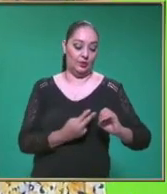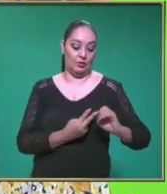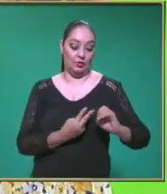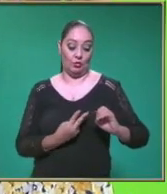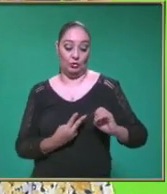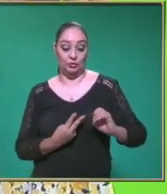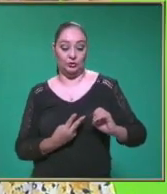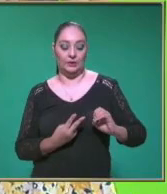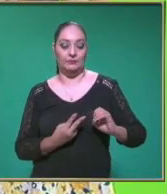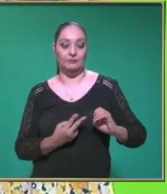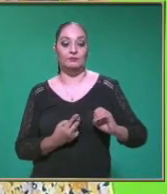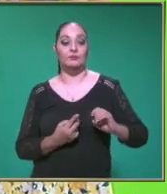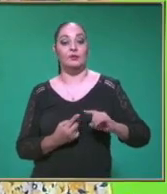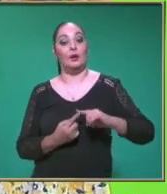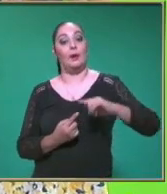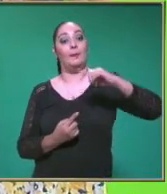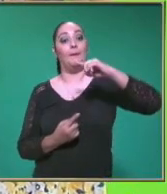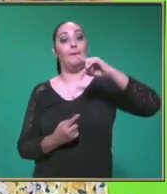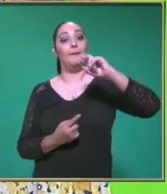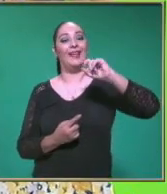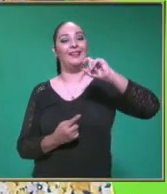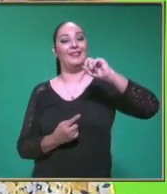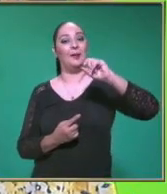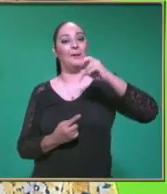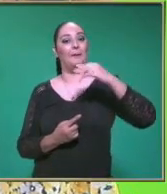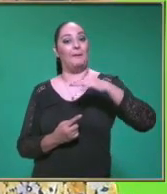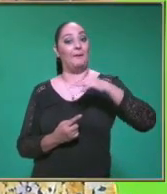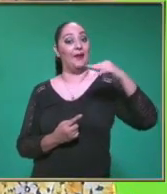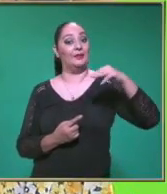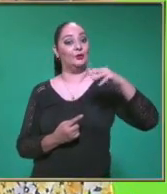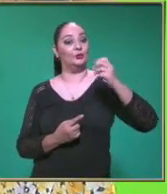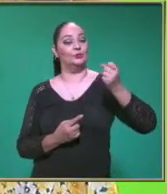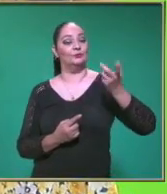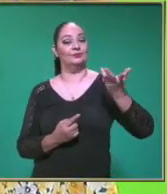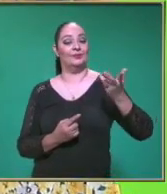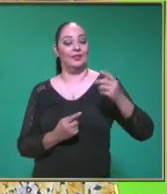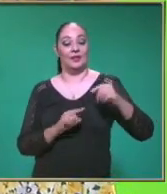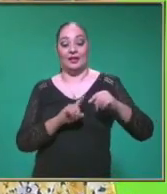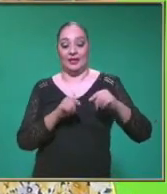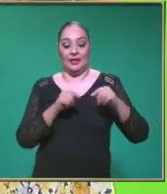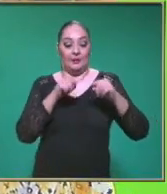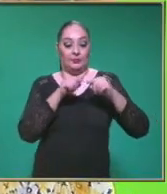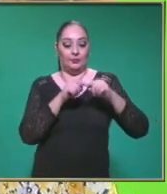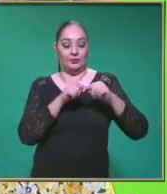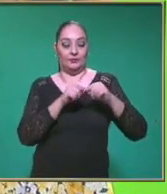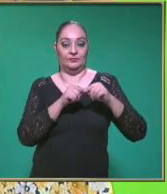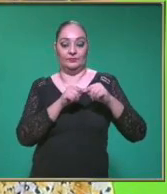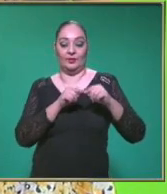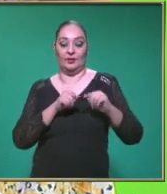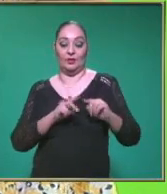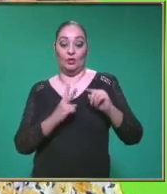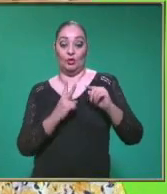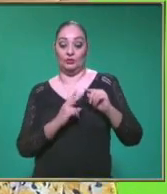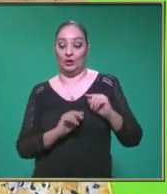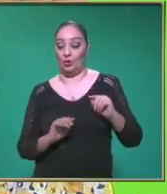los 20 metros ¿Sí? A los 20 metros A partir de ahí ¿Qué pasa? Del segundo dos al cuatro Maestra